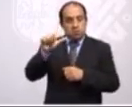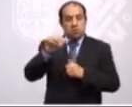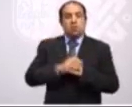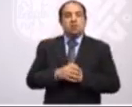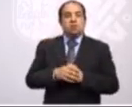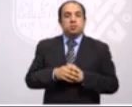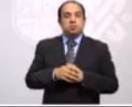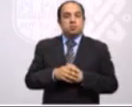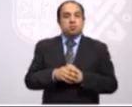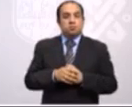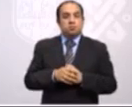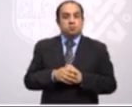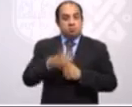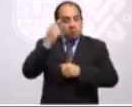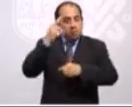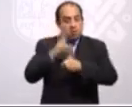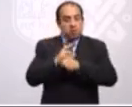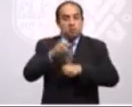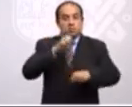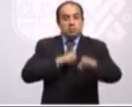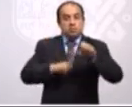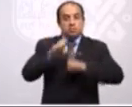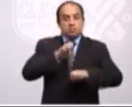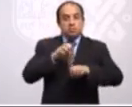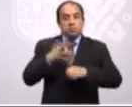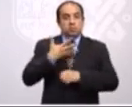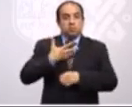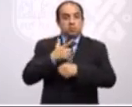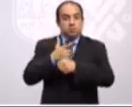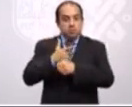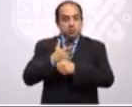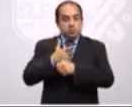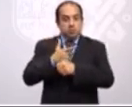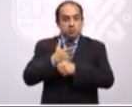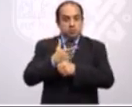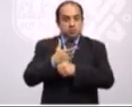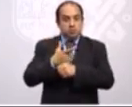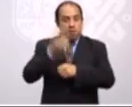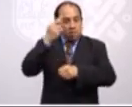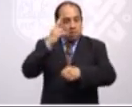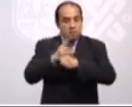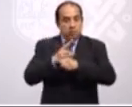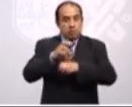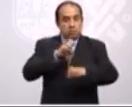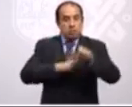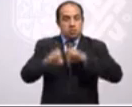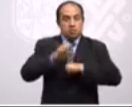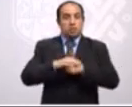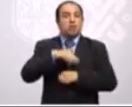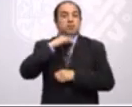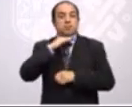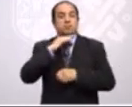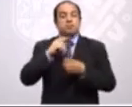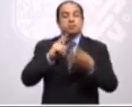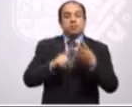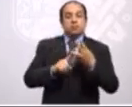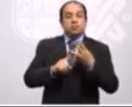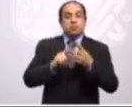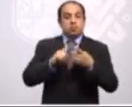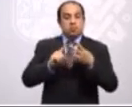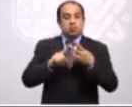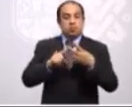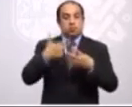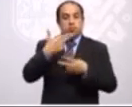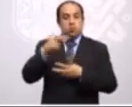de la dirección de empresas, que tiene una licenciatura en dirección de empresas de entretenimiento. El maestro Hugo Quintana